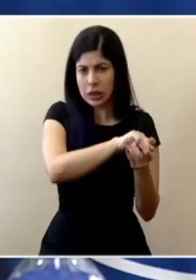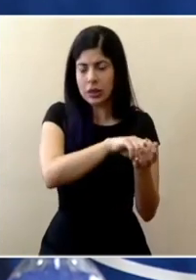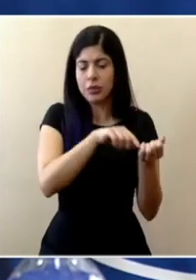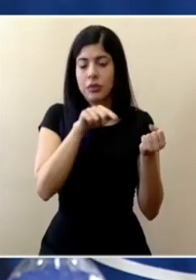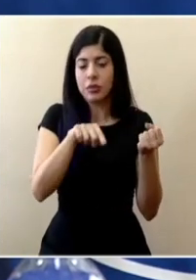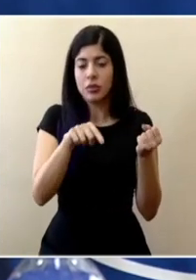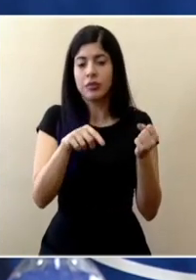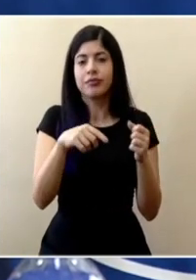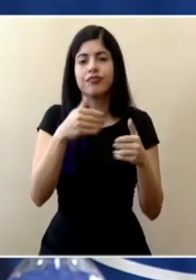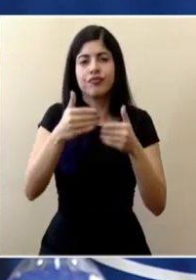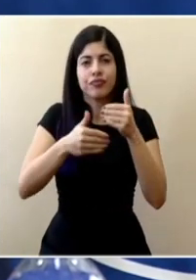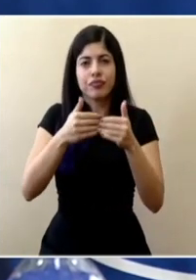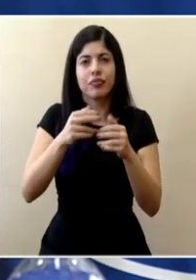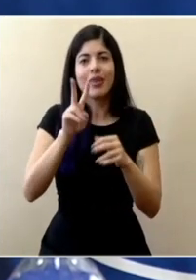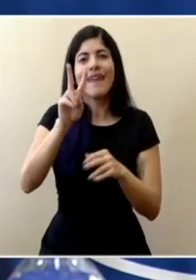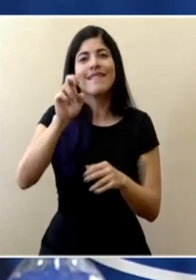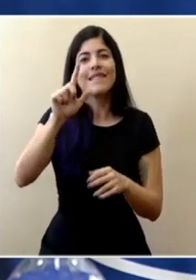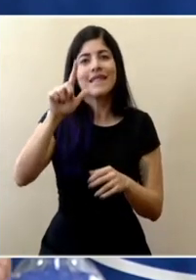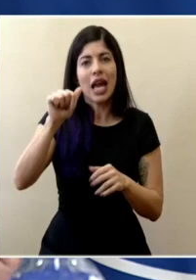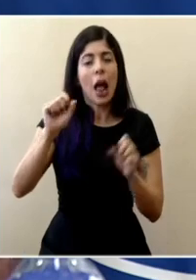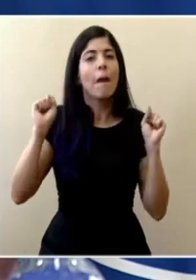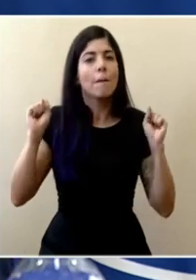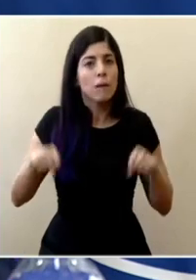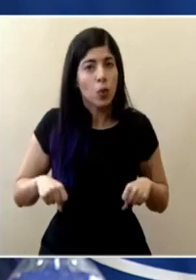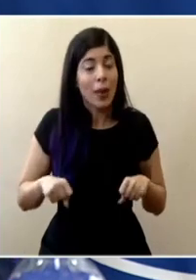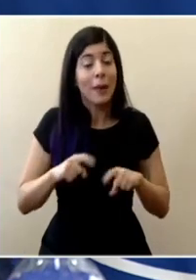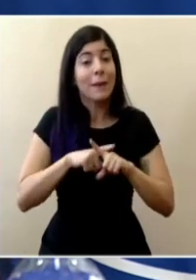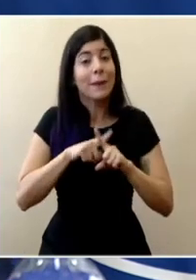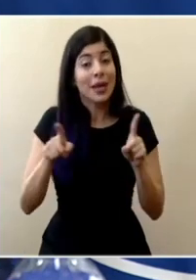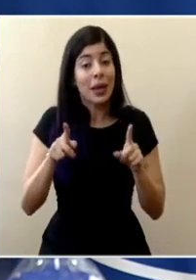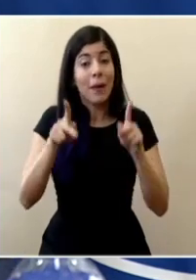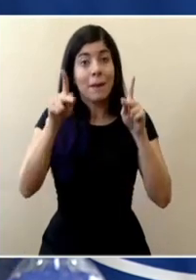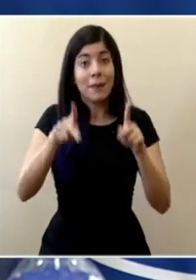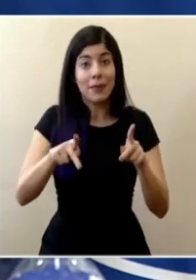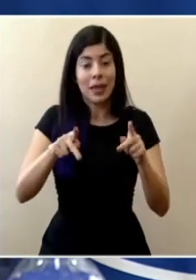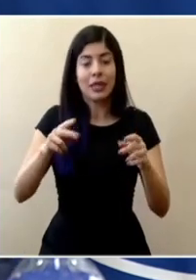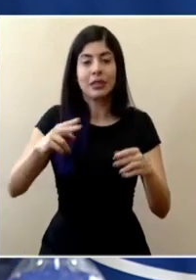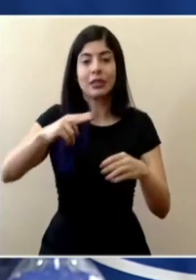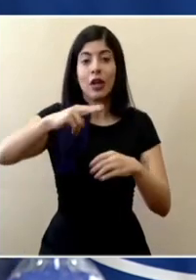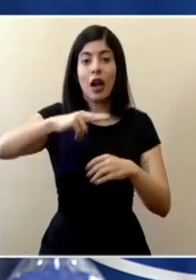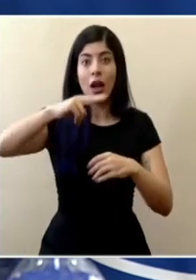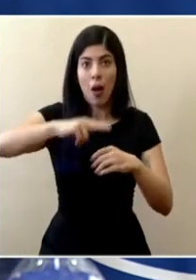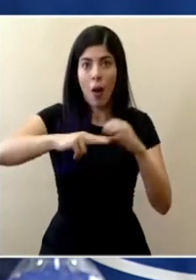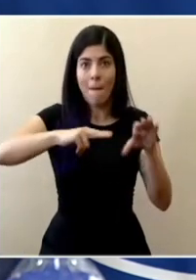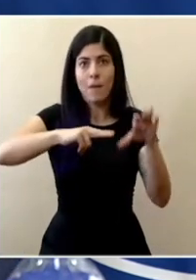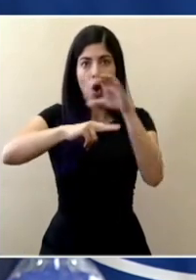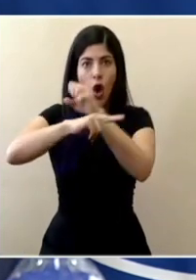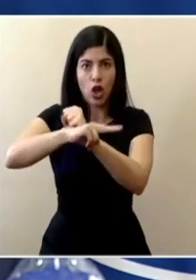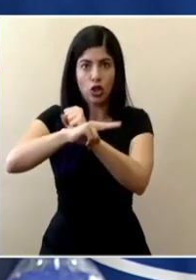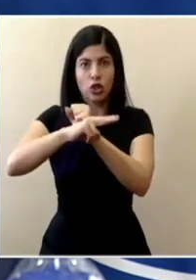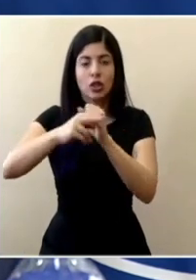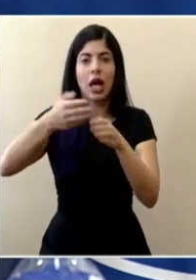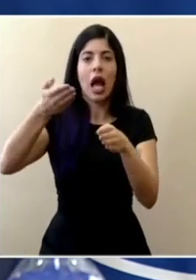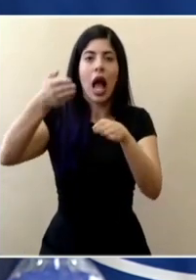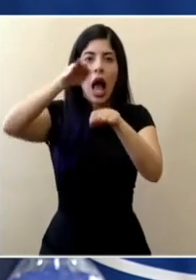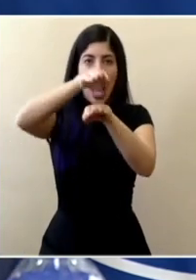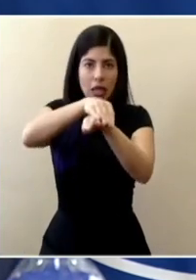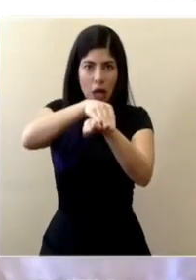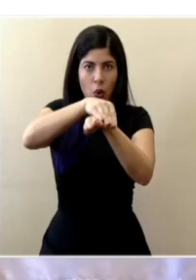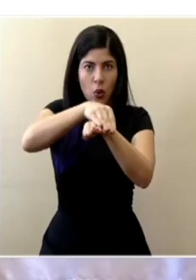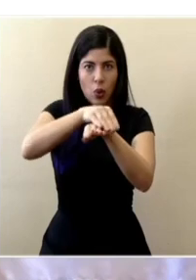oficios de velación siempre y cuando esté en el ataúd con la bolsa previamente desinfectada